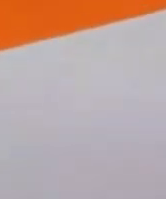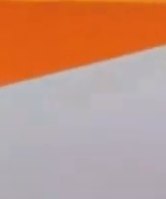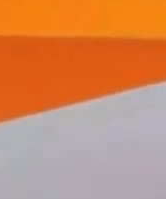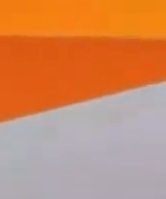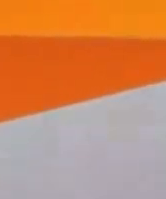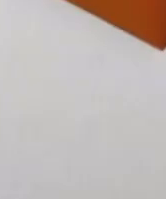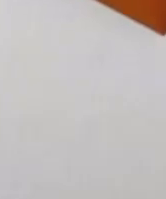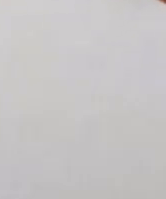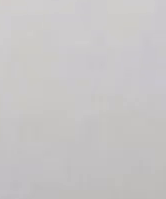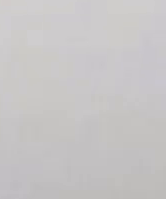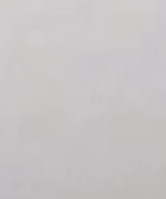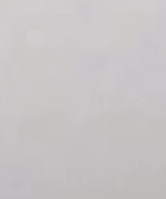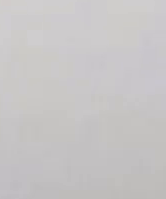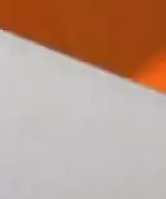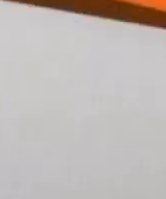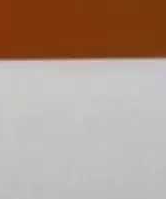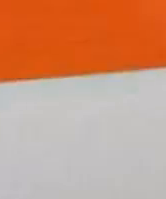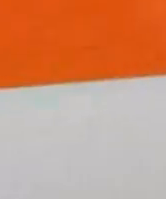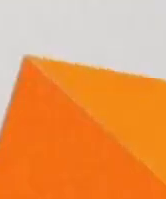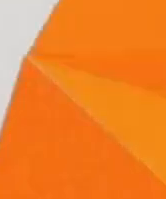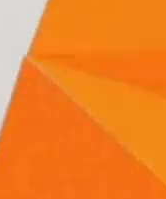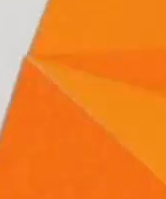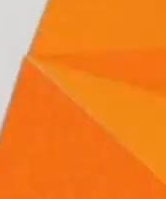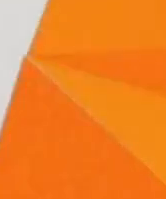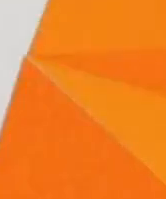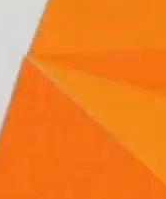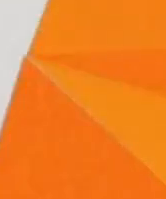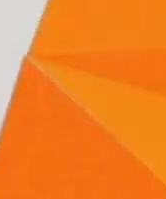Thank you